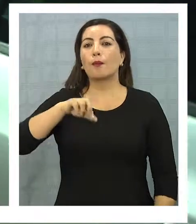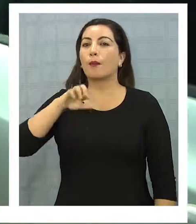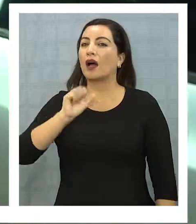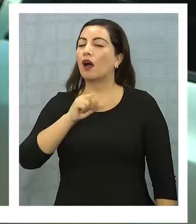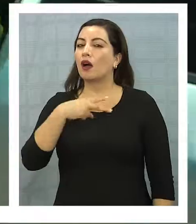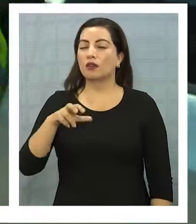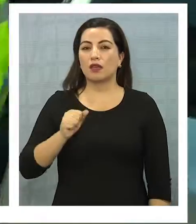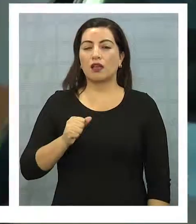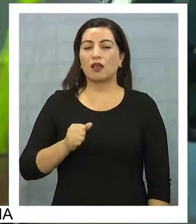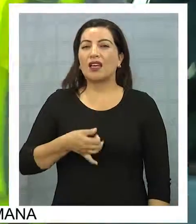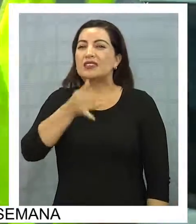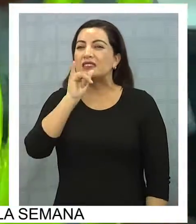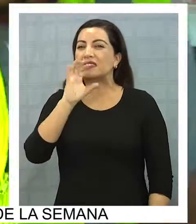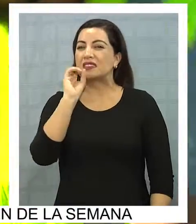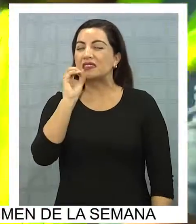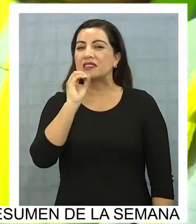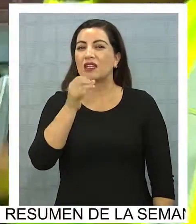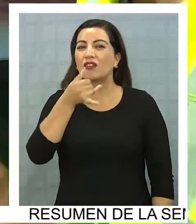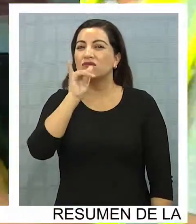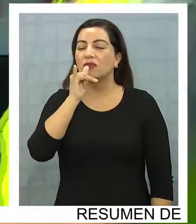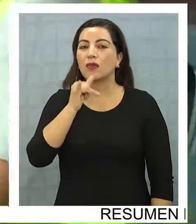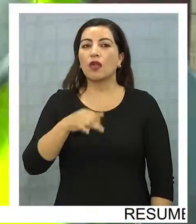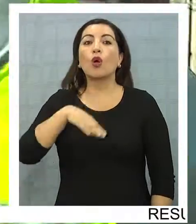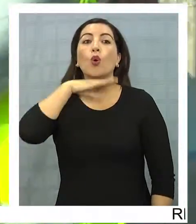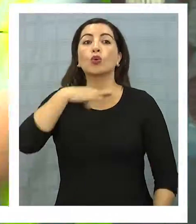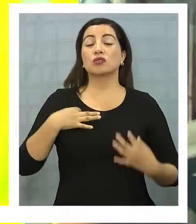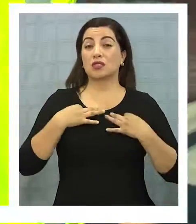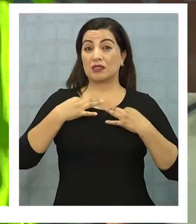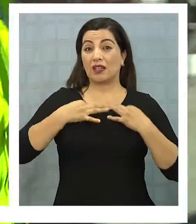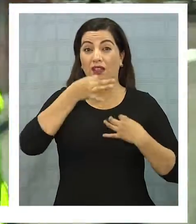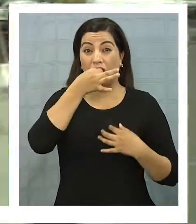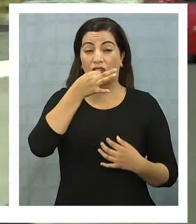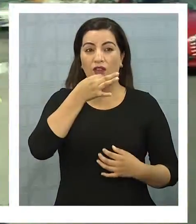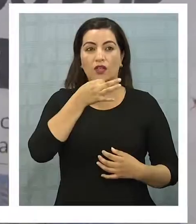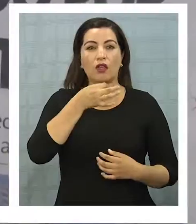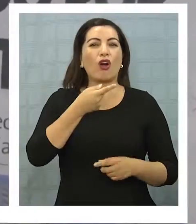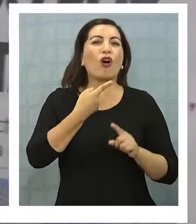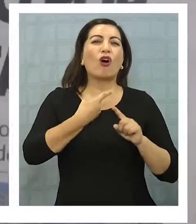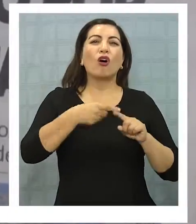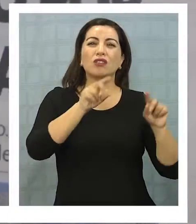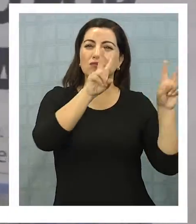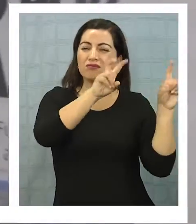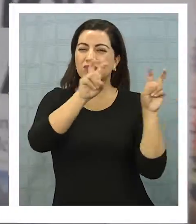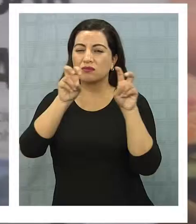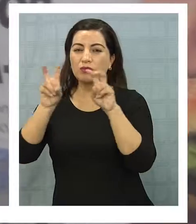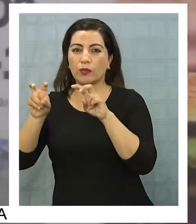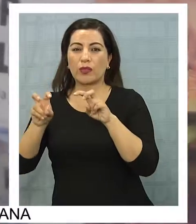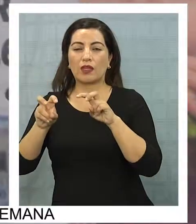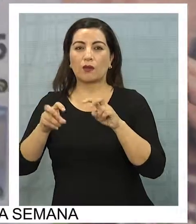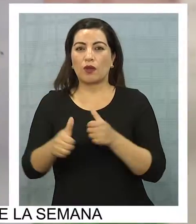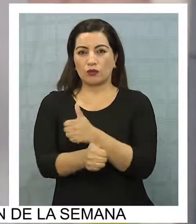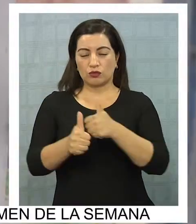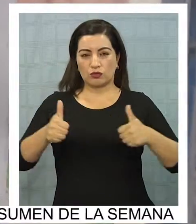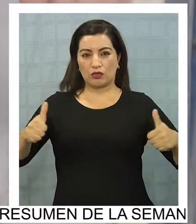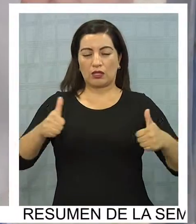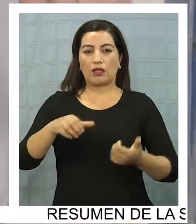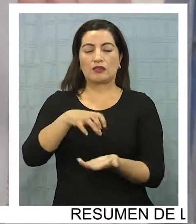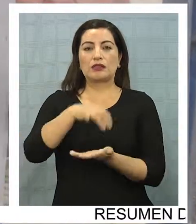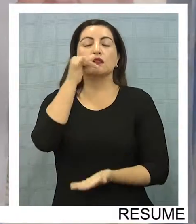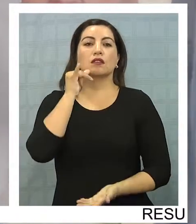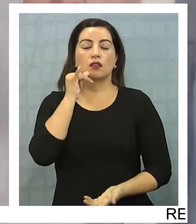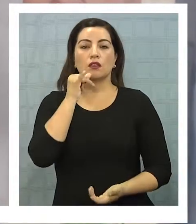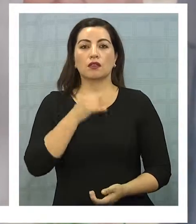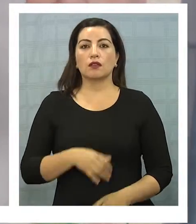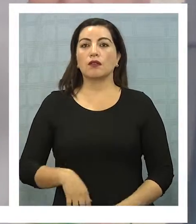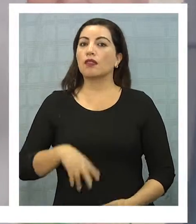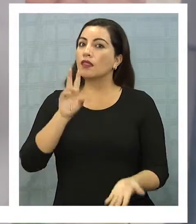Cero, Si Conduce No Beba, Uso de Chaleco, entre otras que son difundidas por las autoridades regionales. Efectivamente,